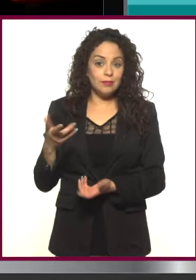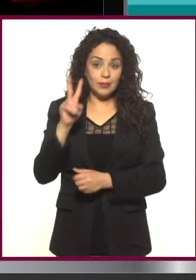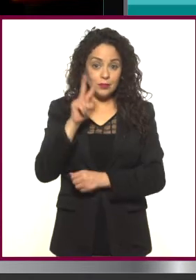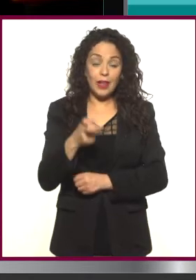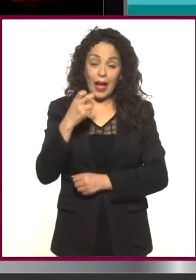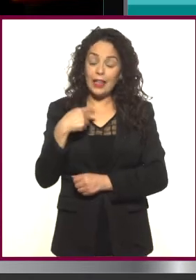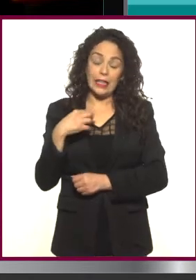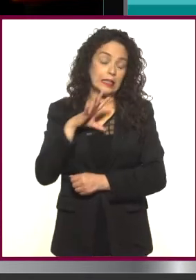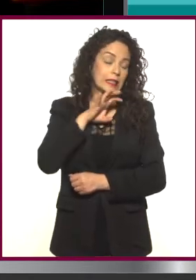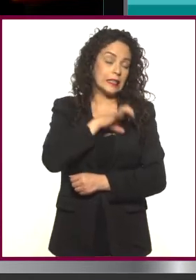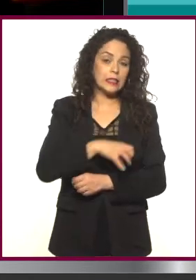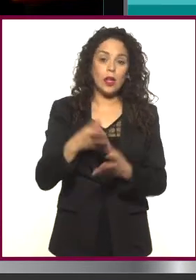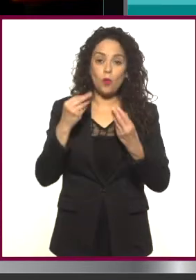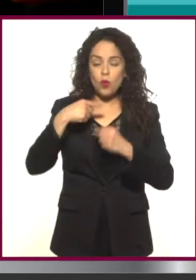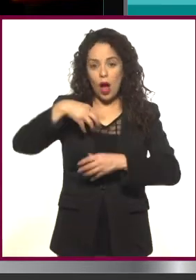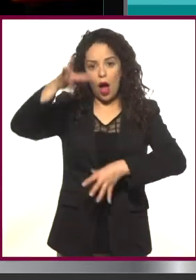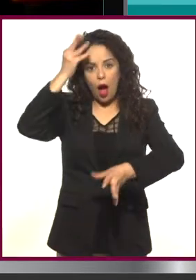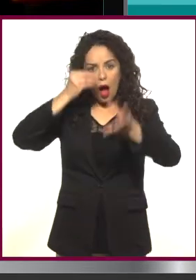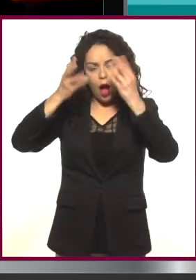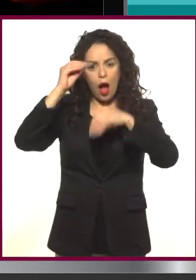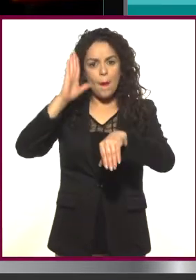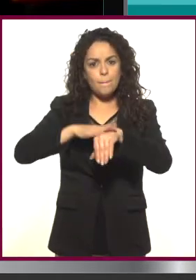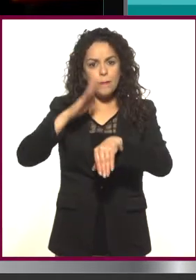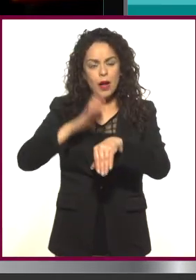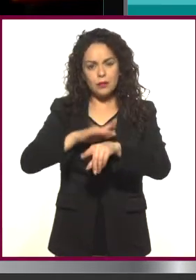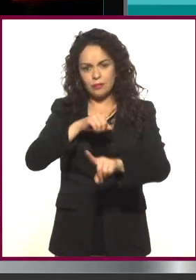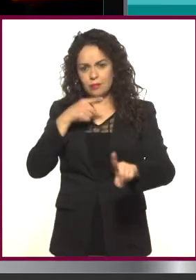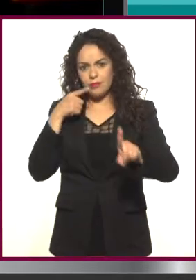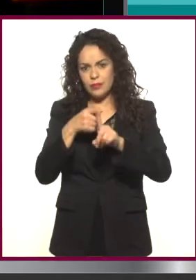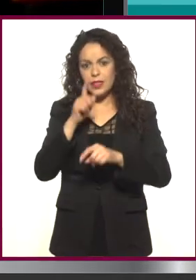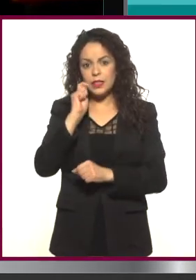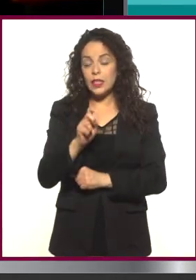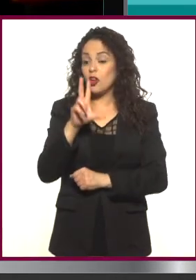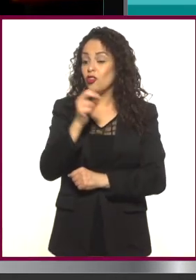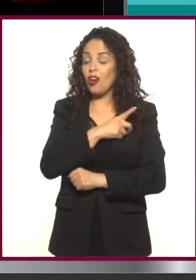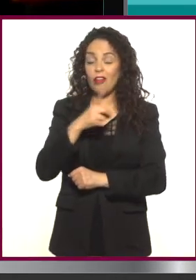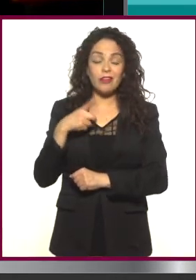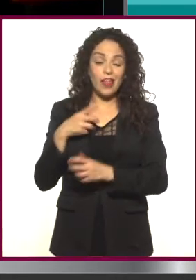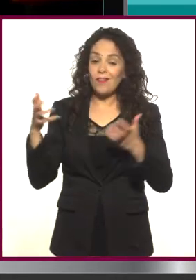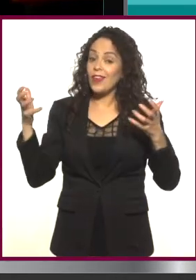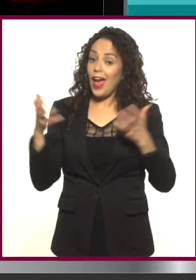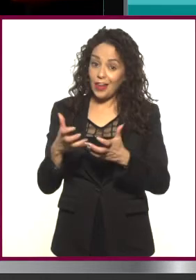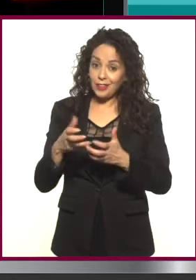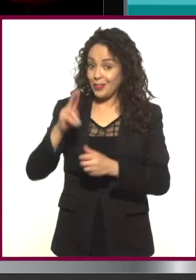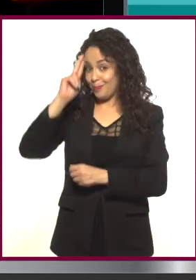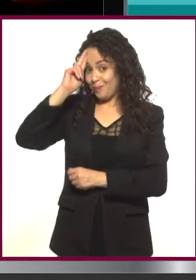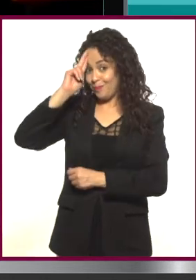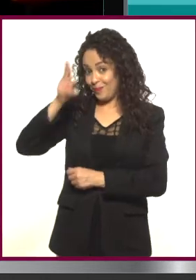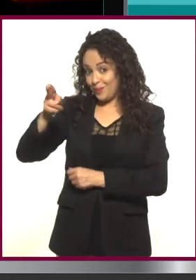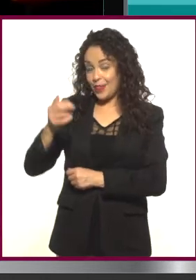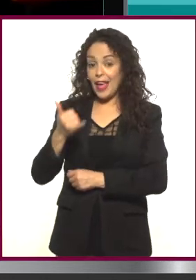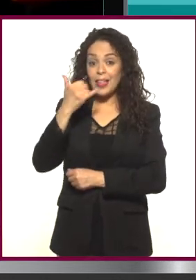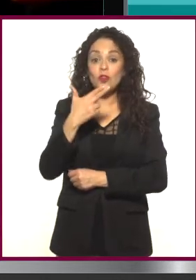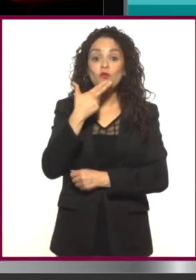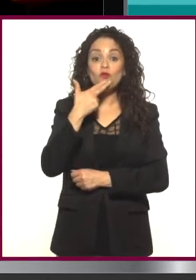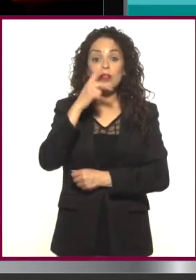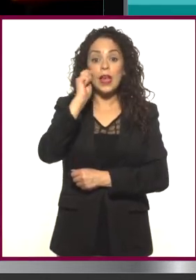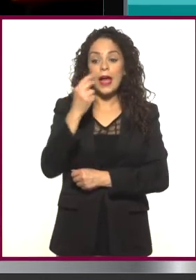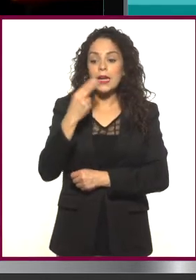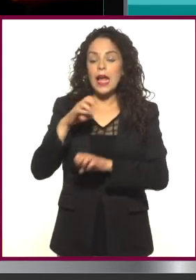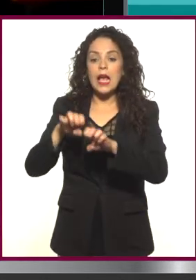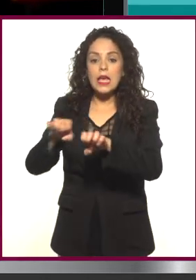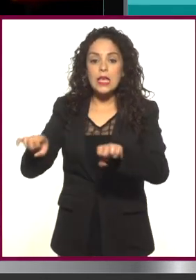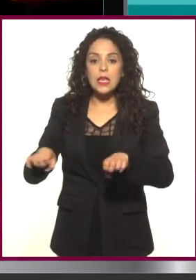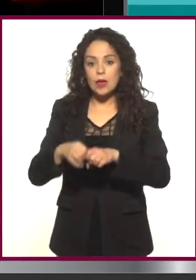lo disfruté mucho y aprendí mucho en particular sobre qué no hacer, ¿no? Y la utilidad de tener un